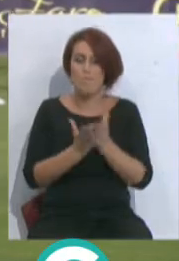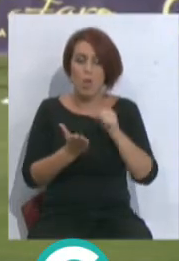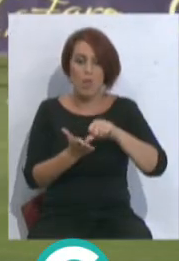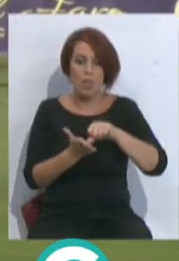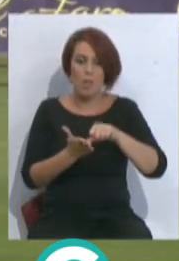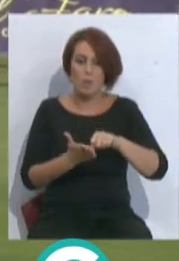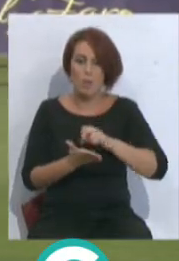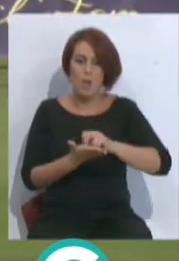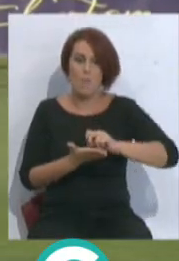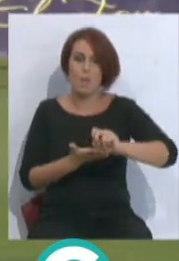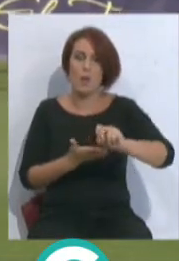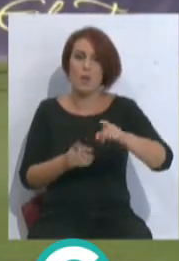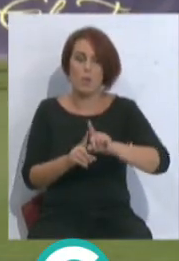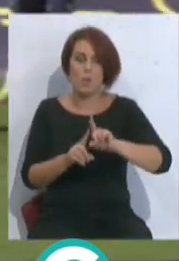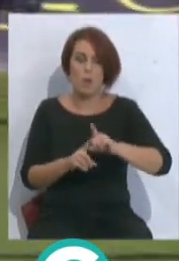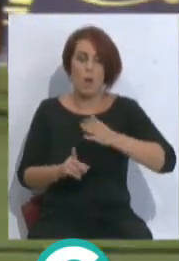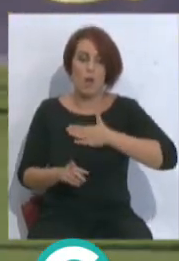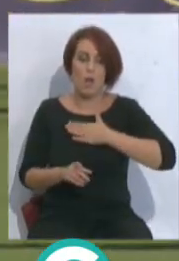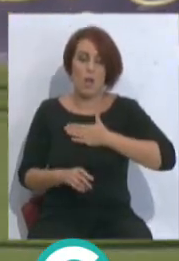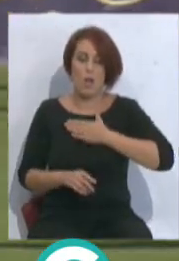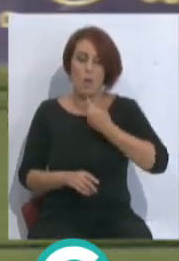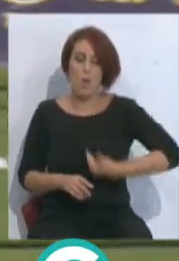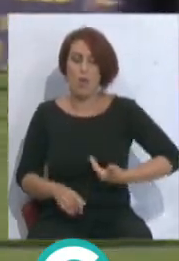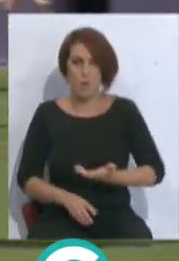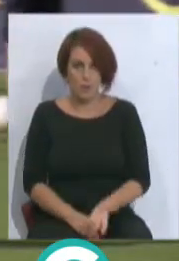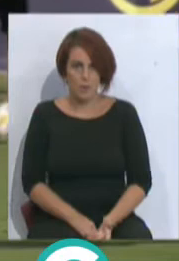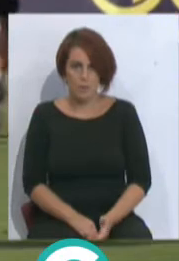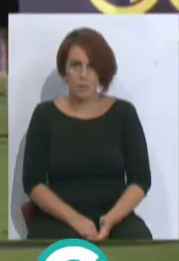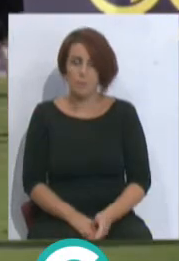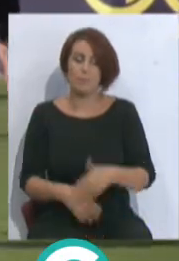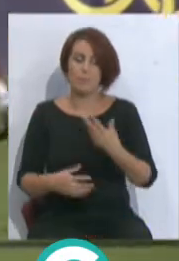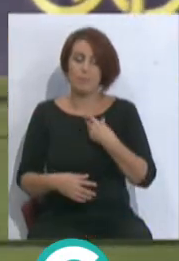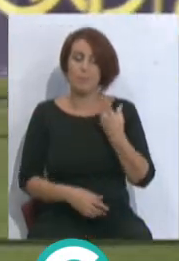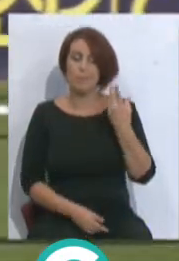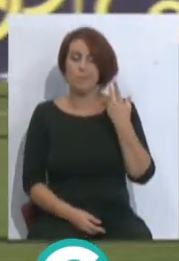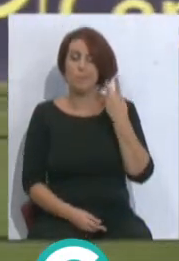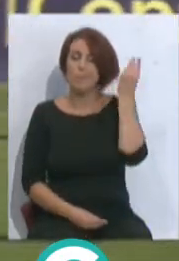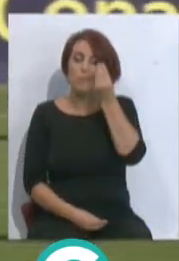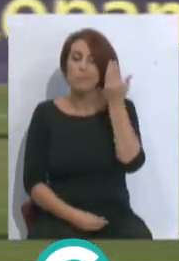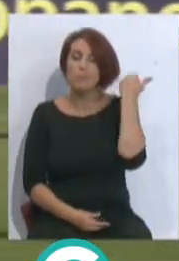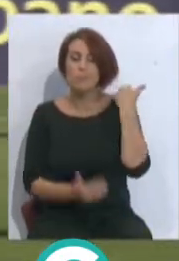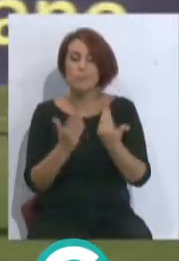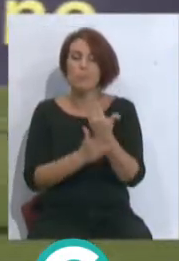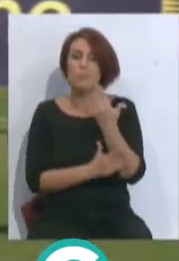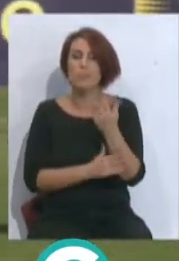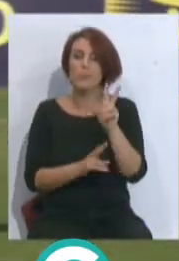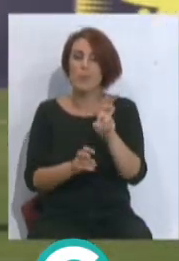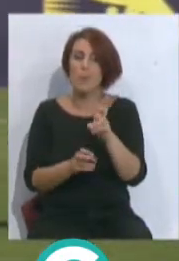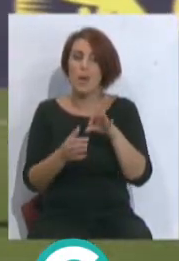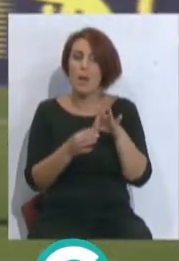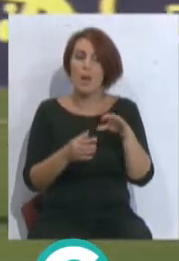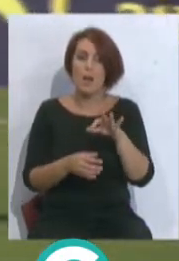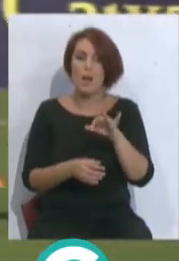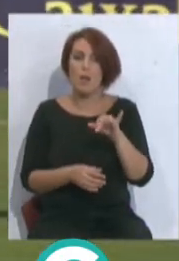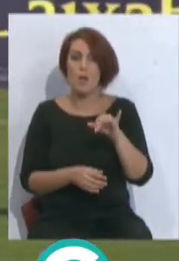el centro del campo y se hizo amo y señor del centro del campo. Pero claro, yo la pregunta que me hacía el otro día, y referente también a lo que dice José,